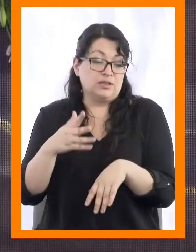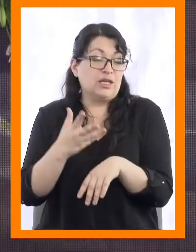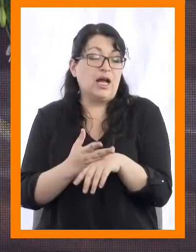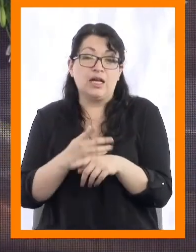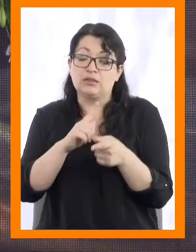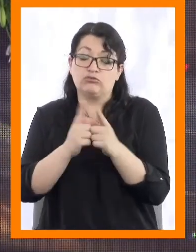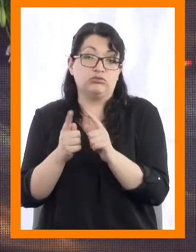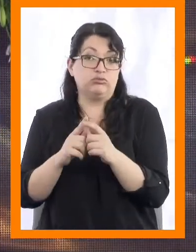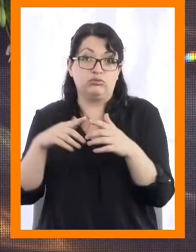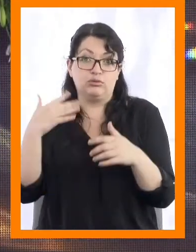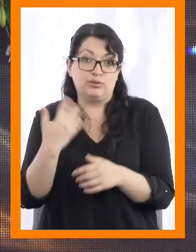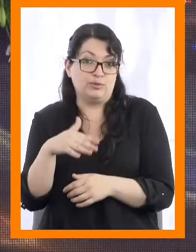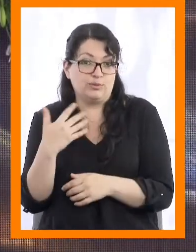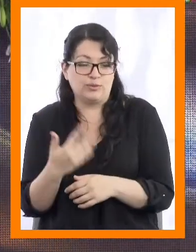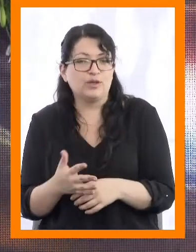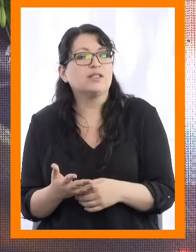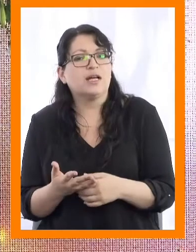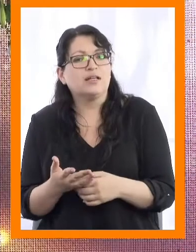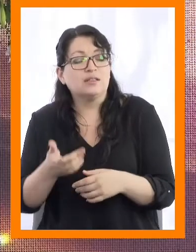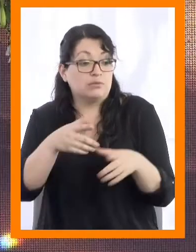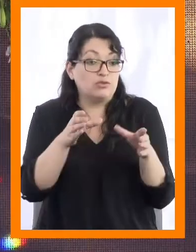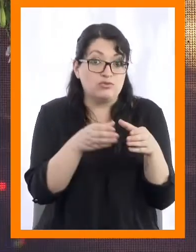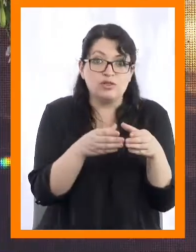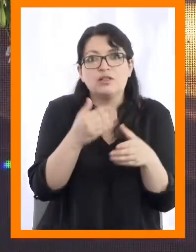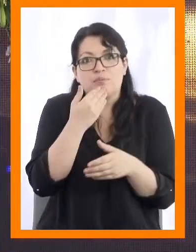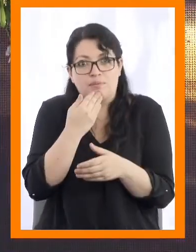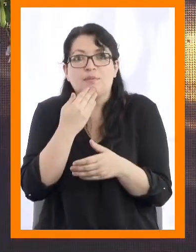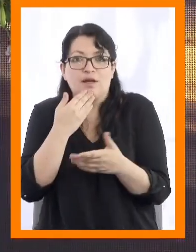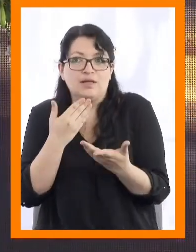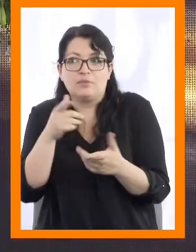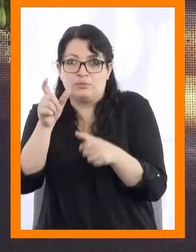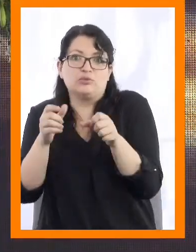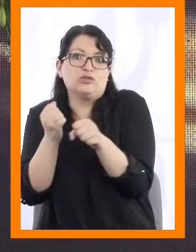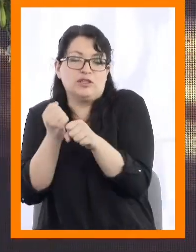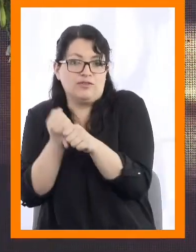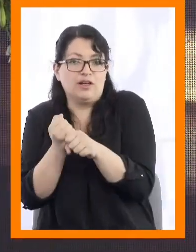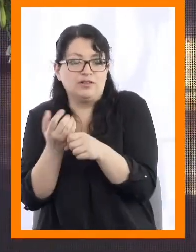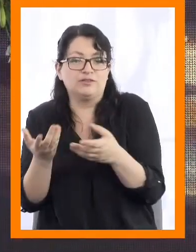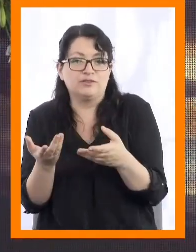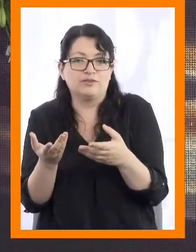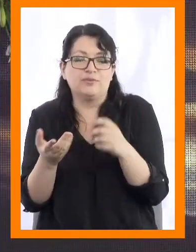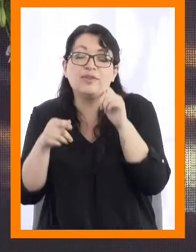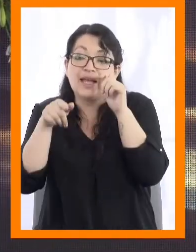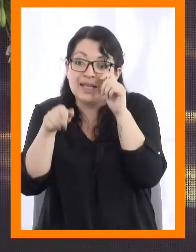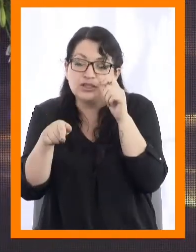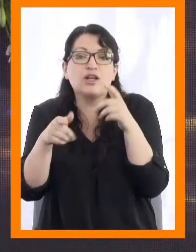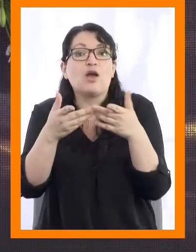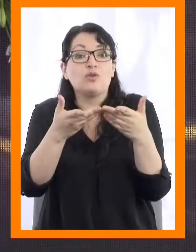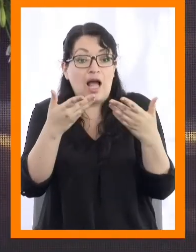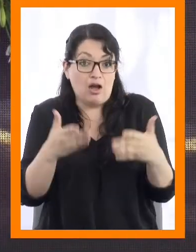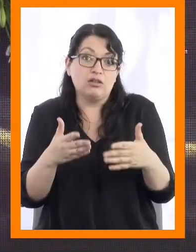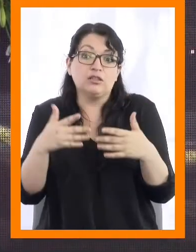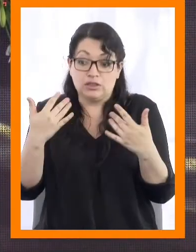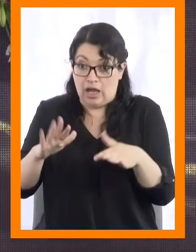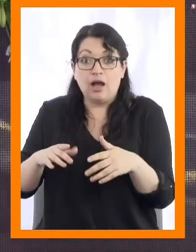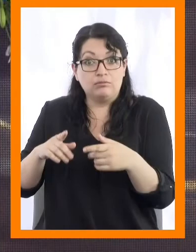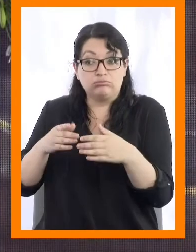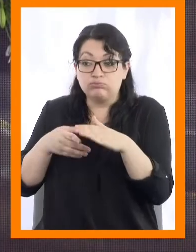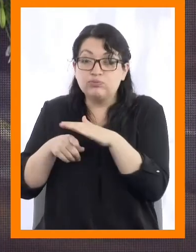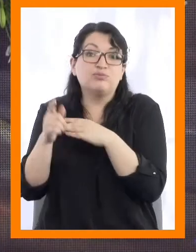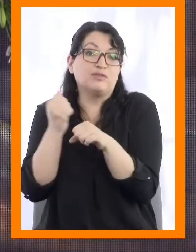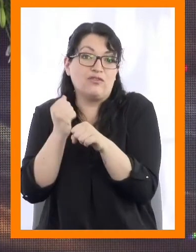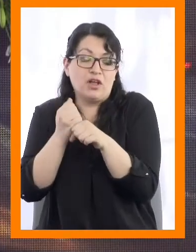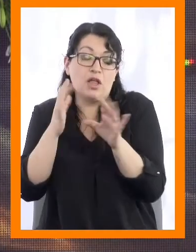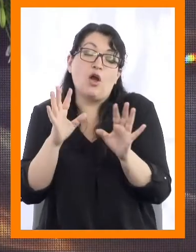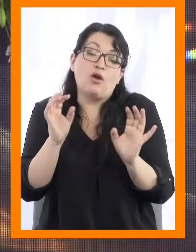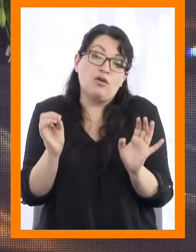enormes cambios, para las organizaciones y obviamente para el mundo del trabajo. Este es el mundo en el cual ustedes ya probablemente están participando y